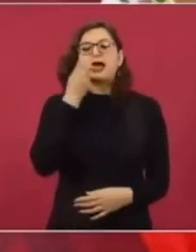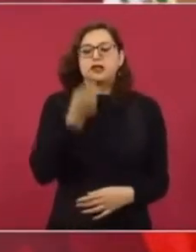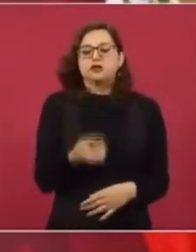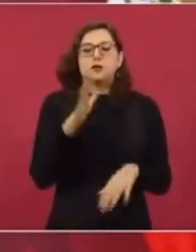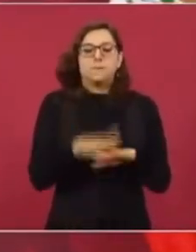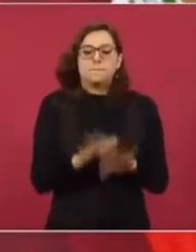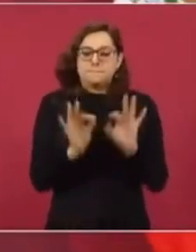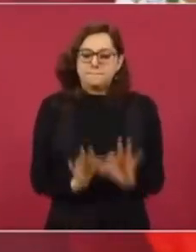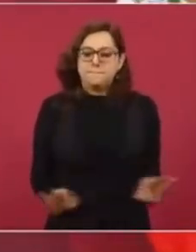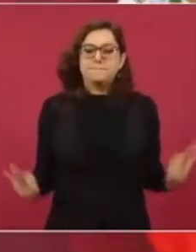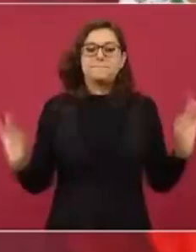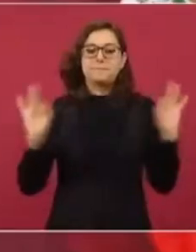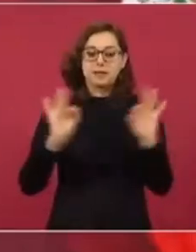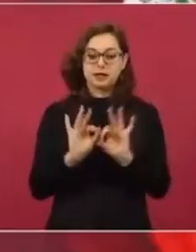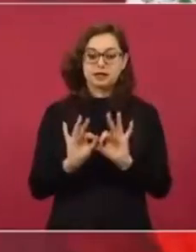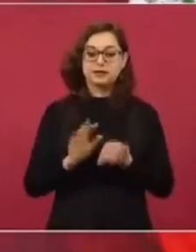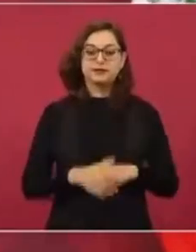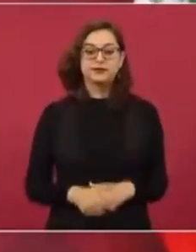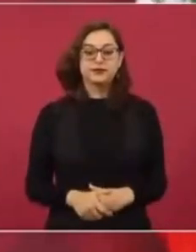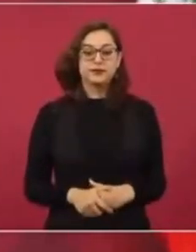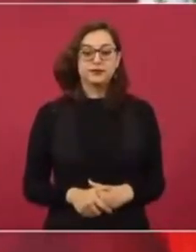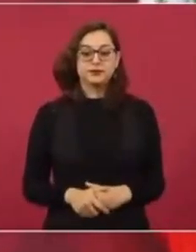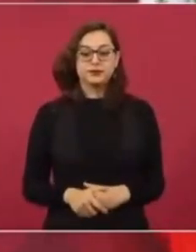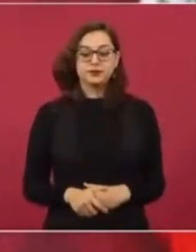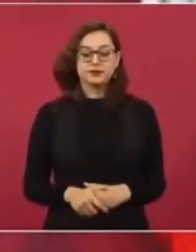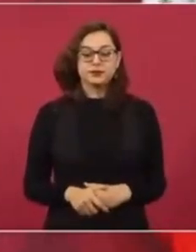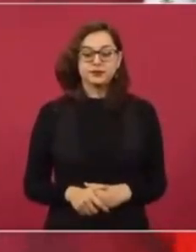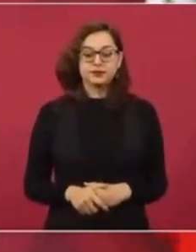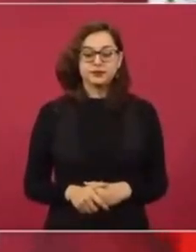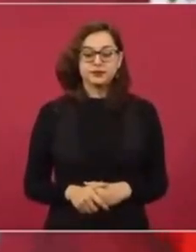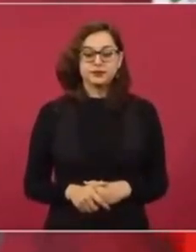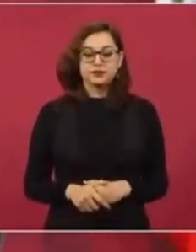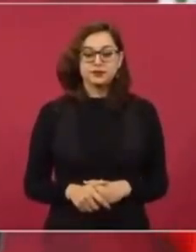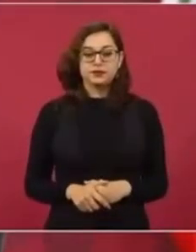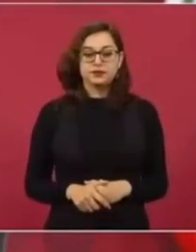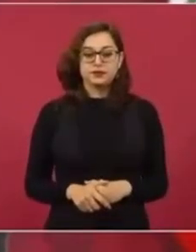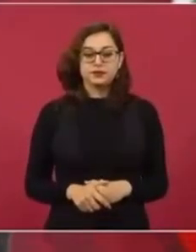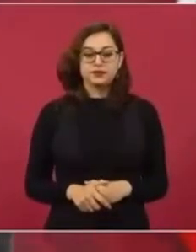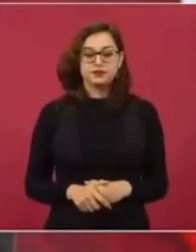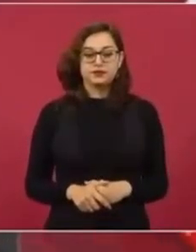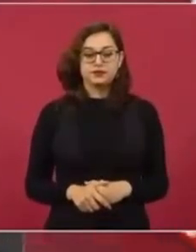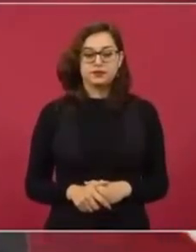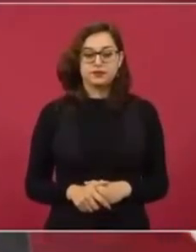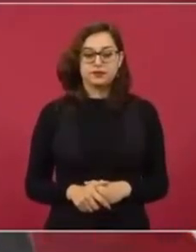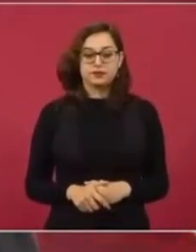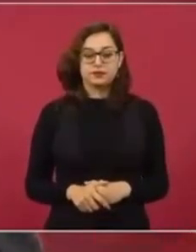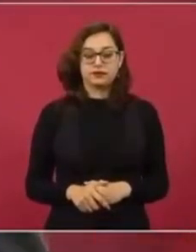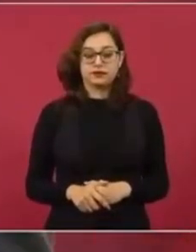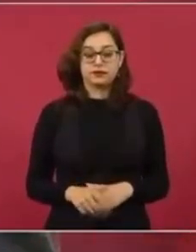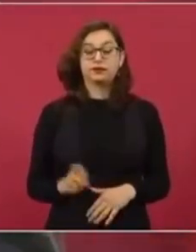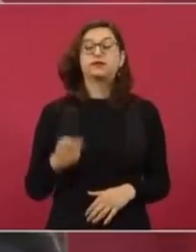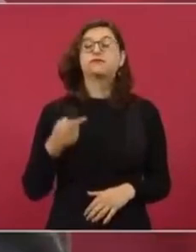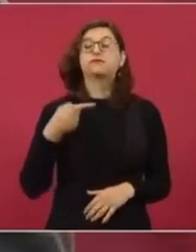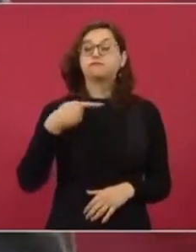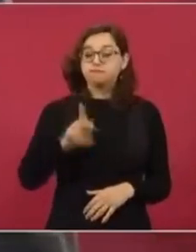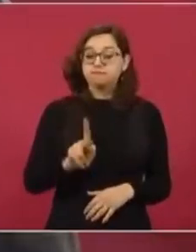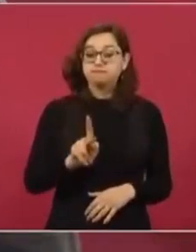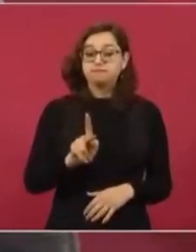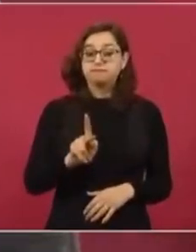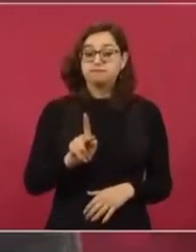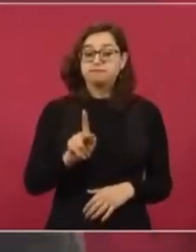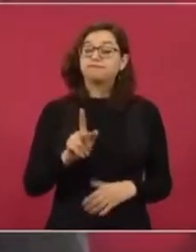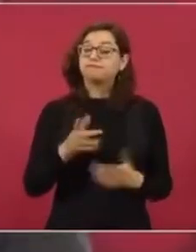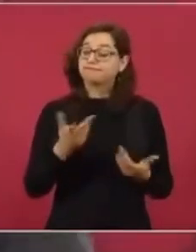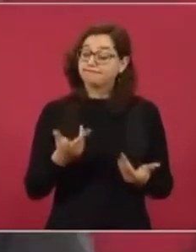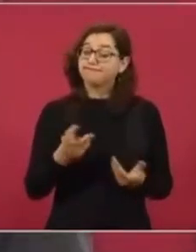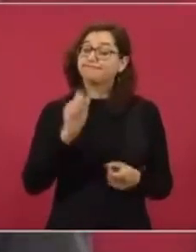importante. Lo que ayuda mucho también es la